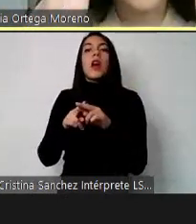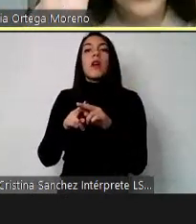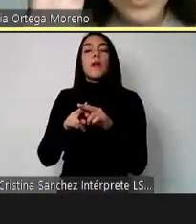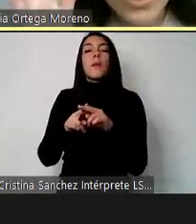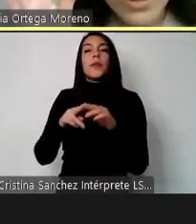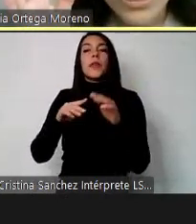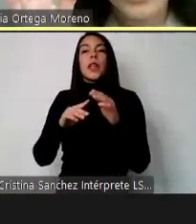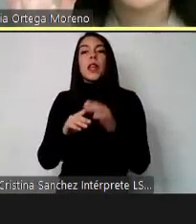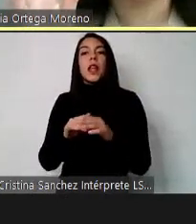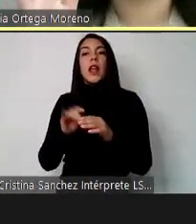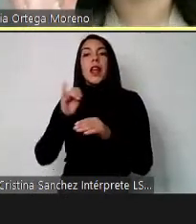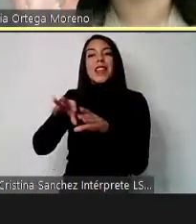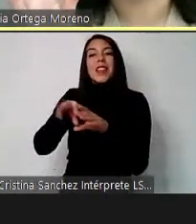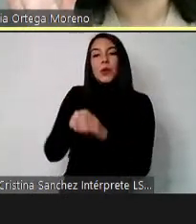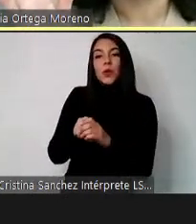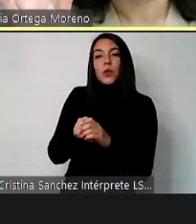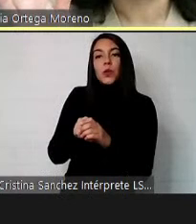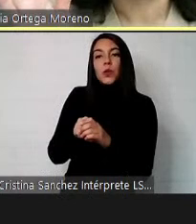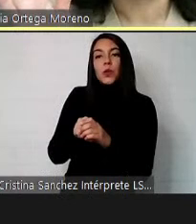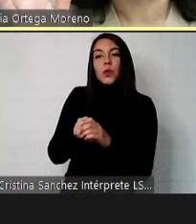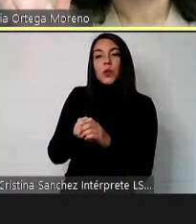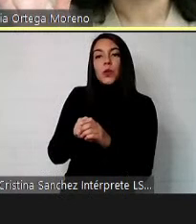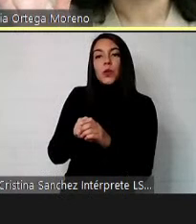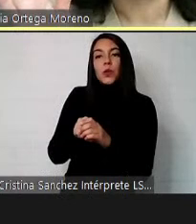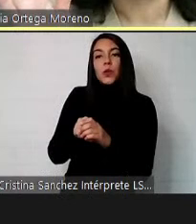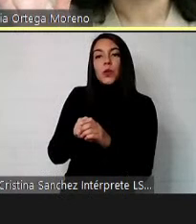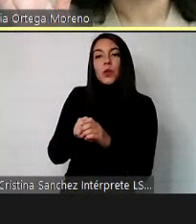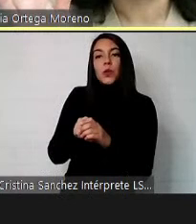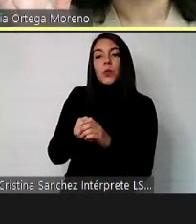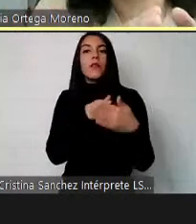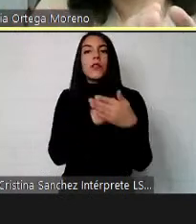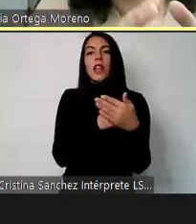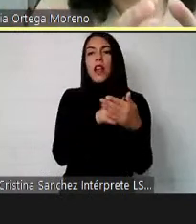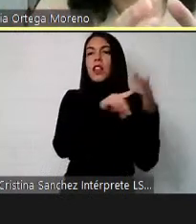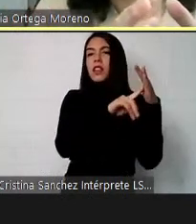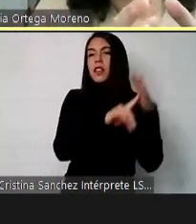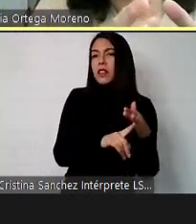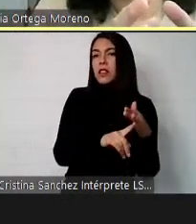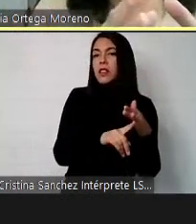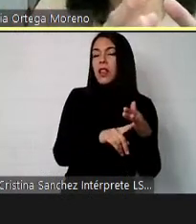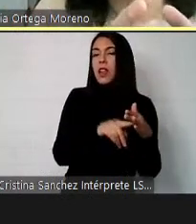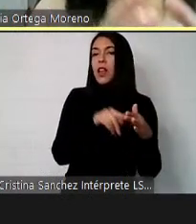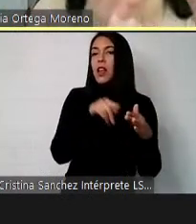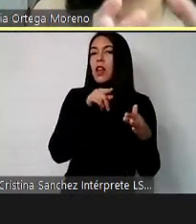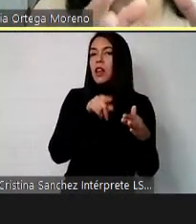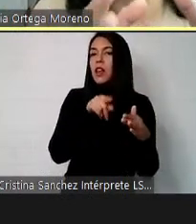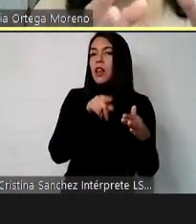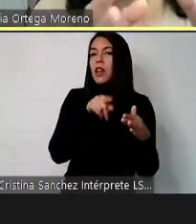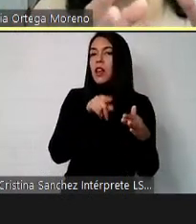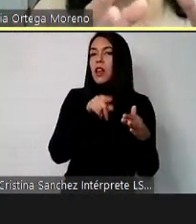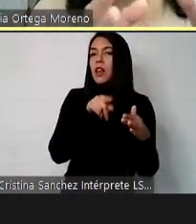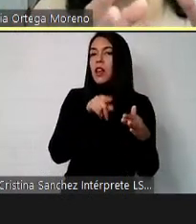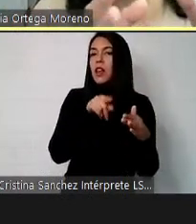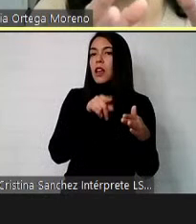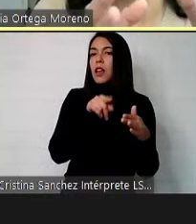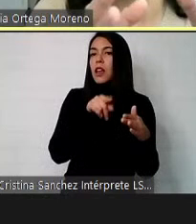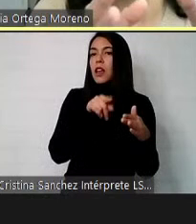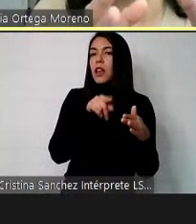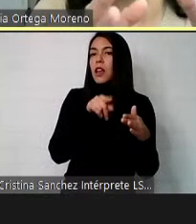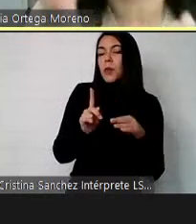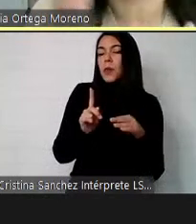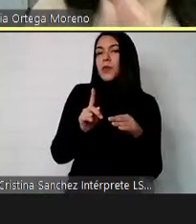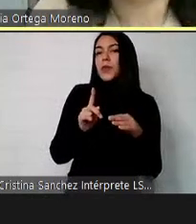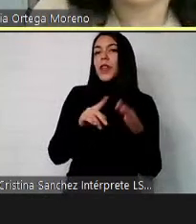donde veamos una barrera que puede provocar discriminación no porque sea lo que queremos sino que con efecto